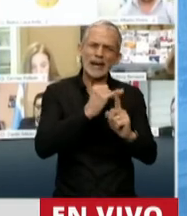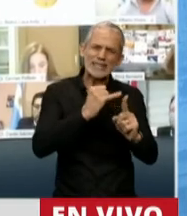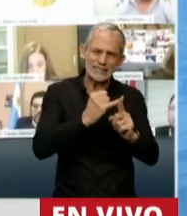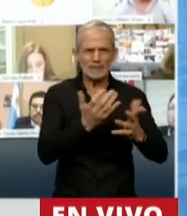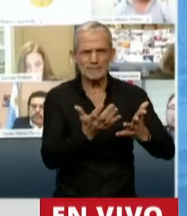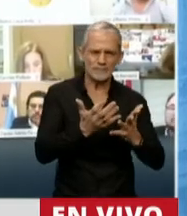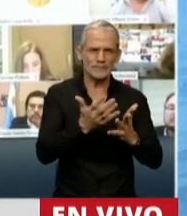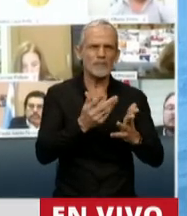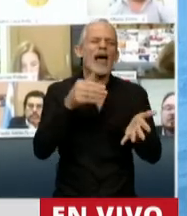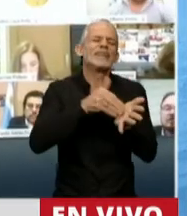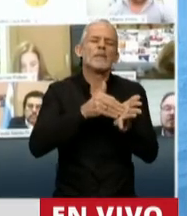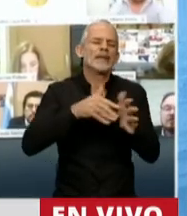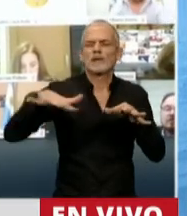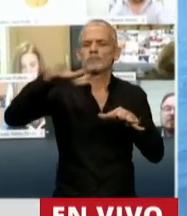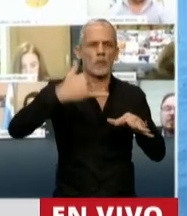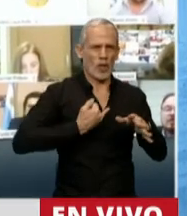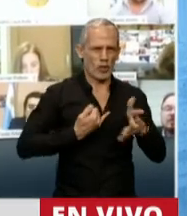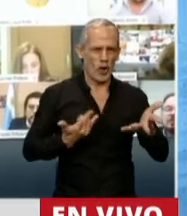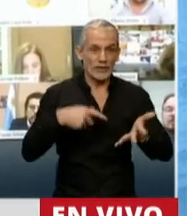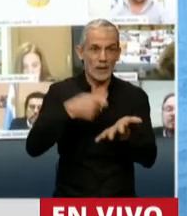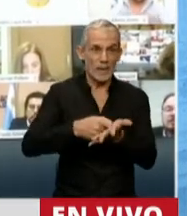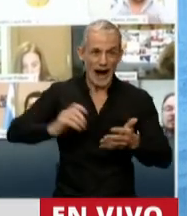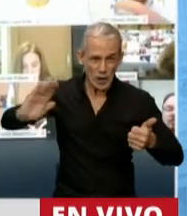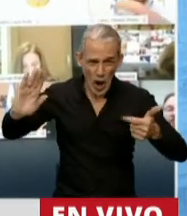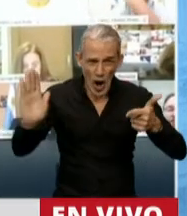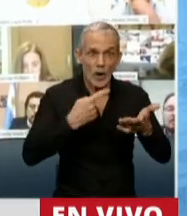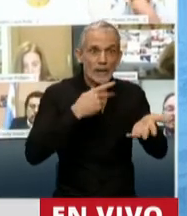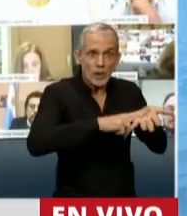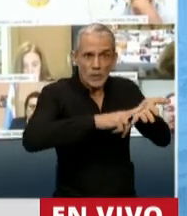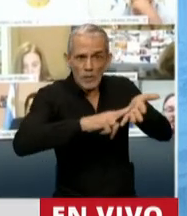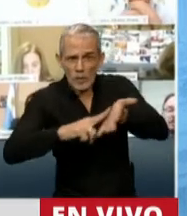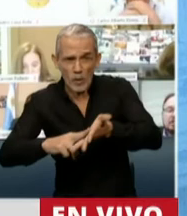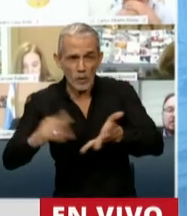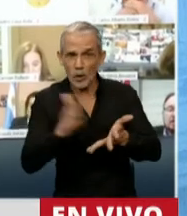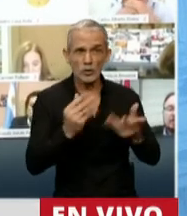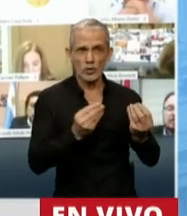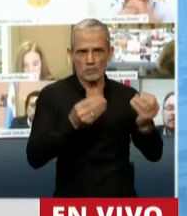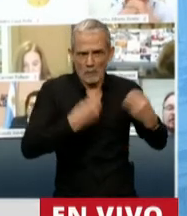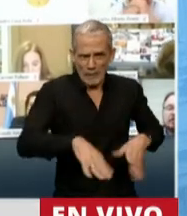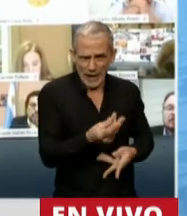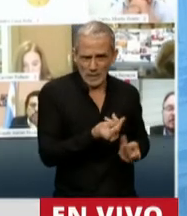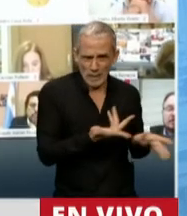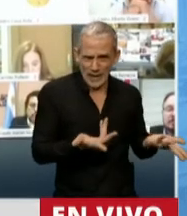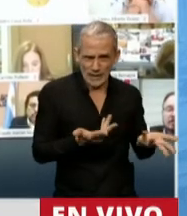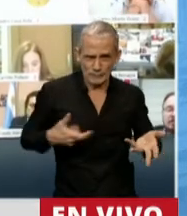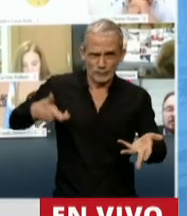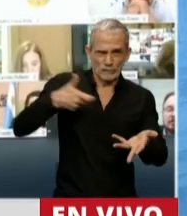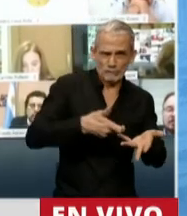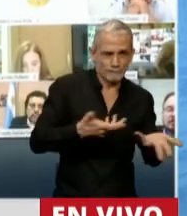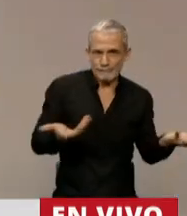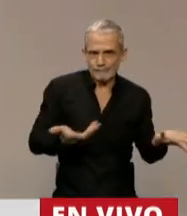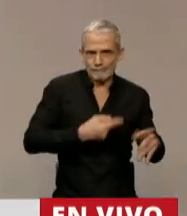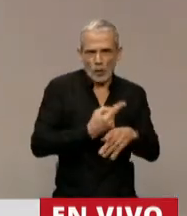depende del lugar donde está instalada en Argentina, si paga todos los impuestos que le impone el Estado, da pérdida. Y las